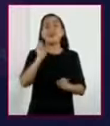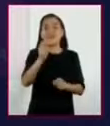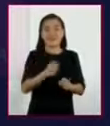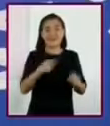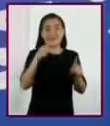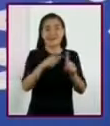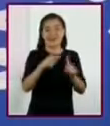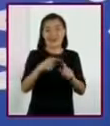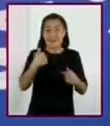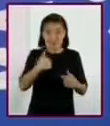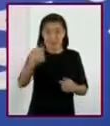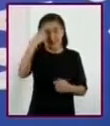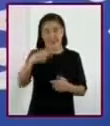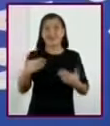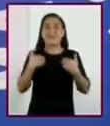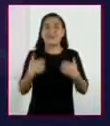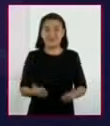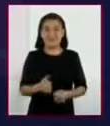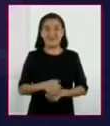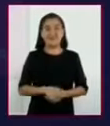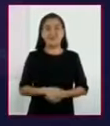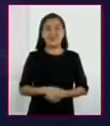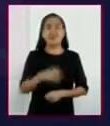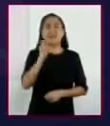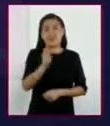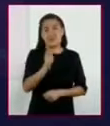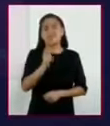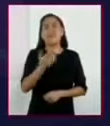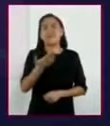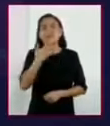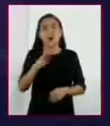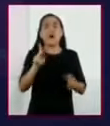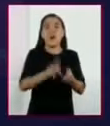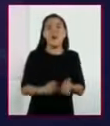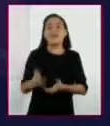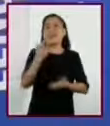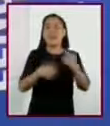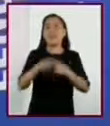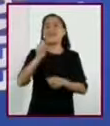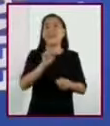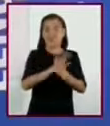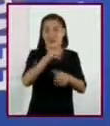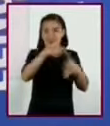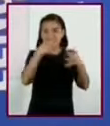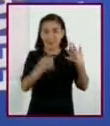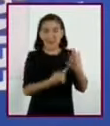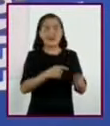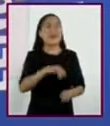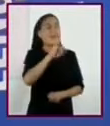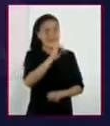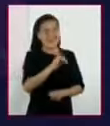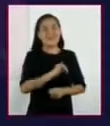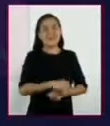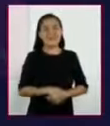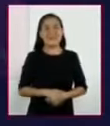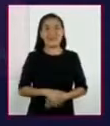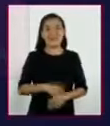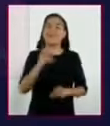de qué entendí, ¿está bien si hago un recuento de las estrategias? Por supuesto, Enrique.